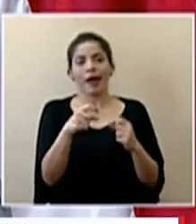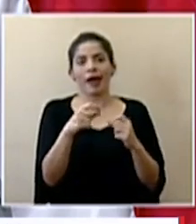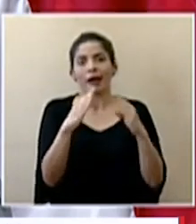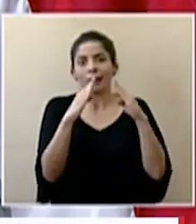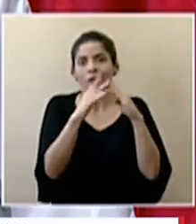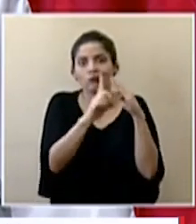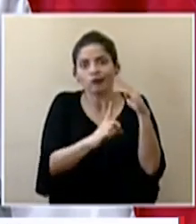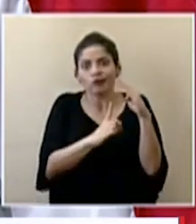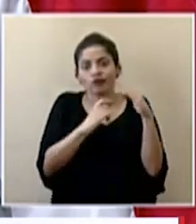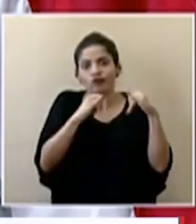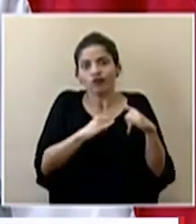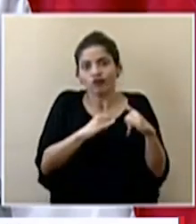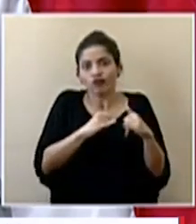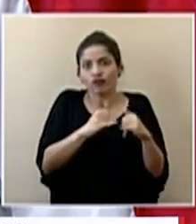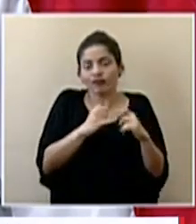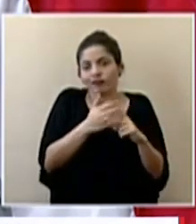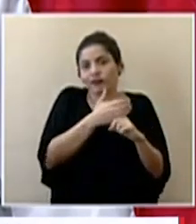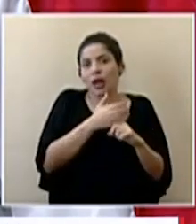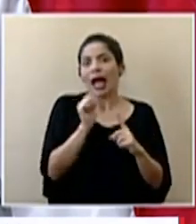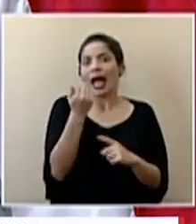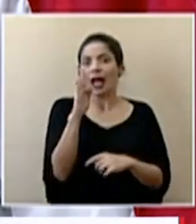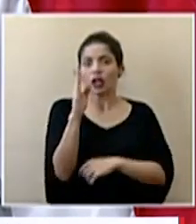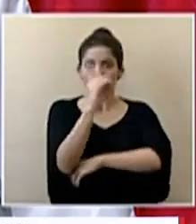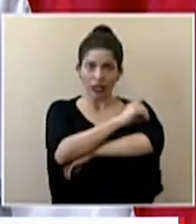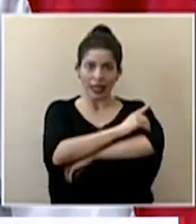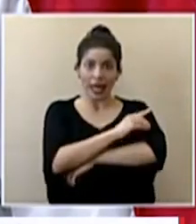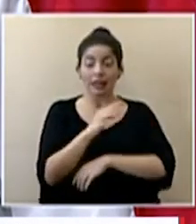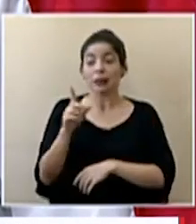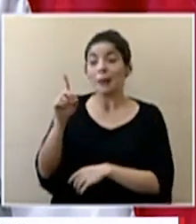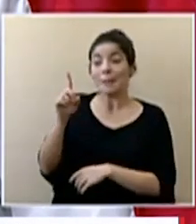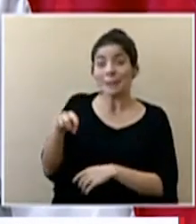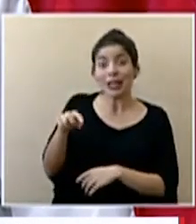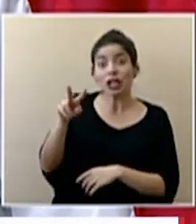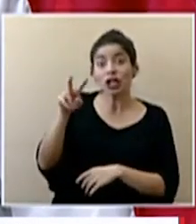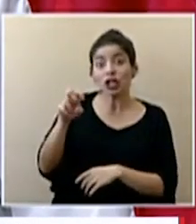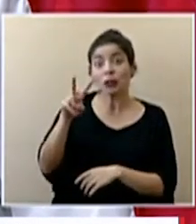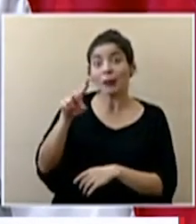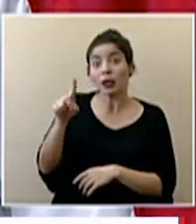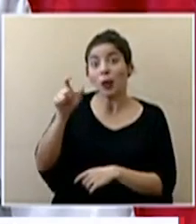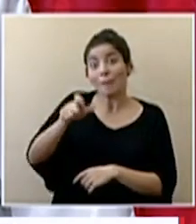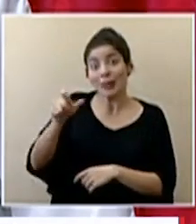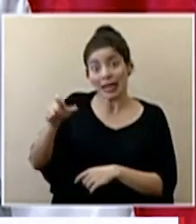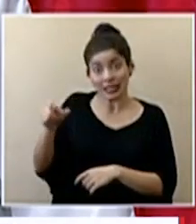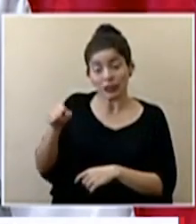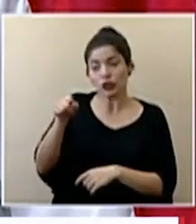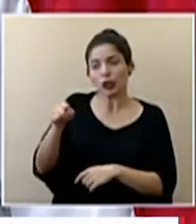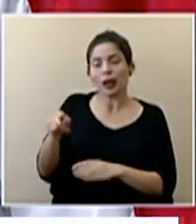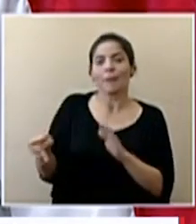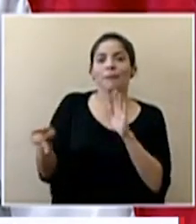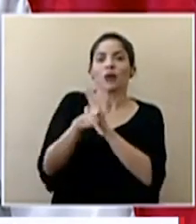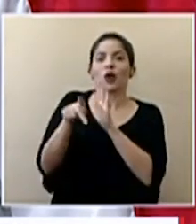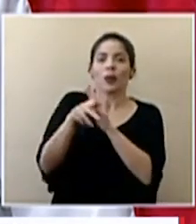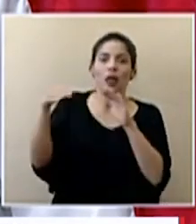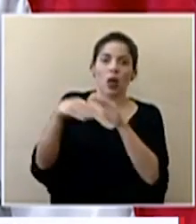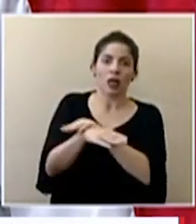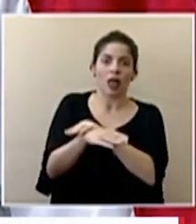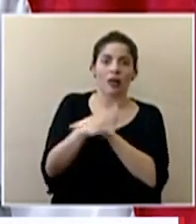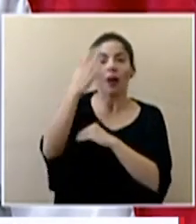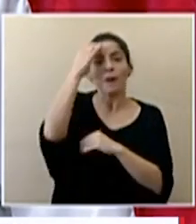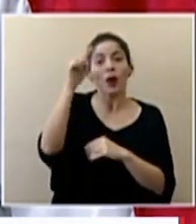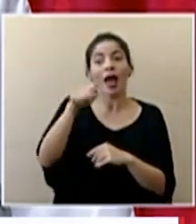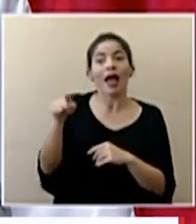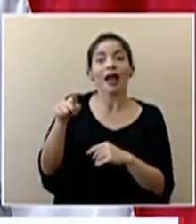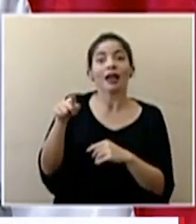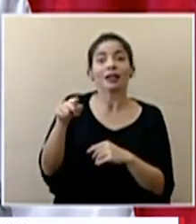de los 14 días. Y 1,221 personas se les ha dado un impedimento de entrada por salir durante